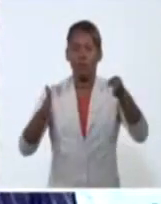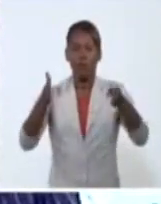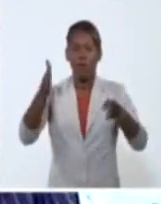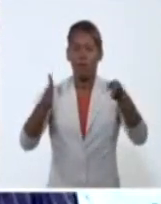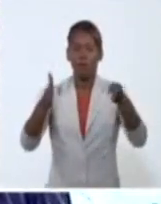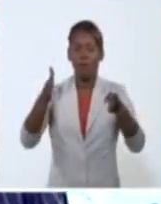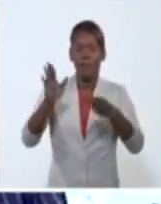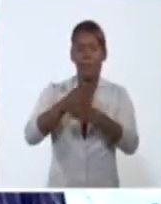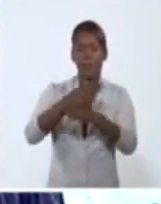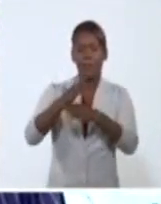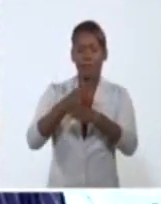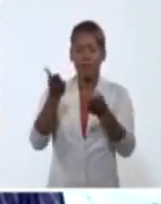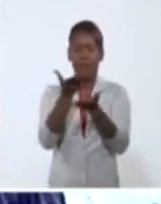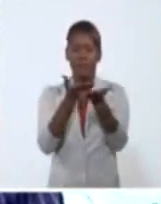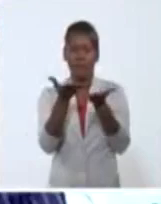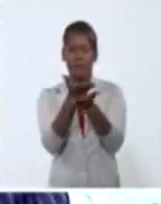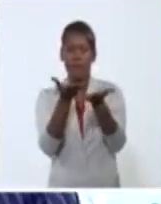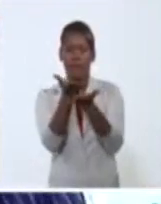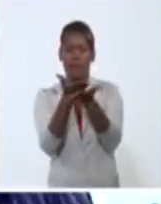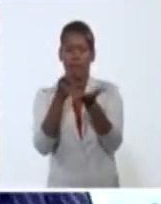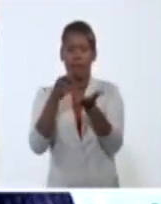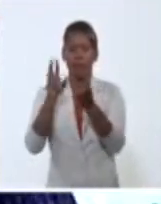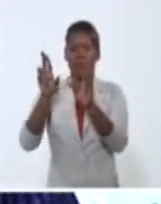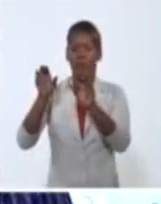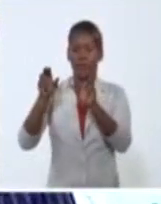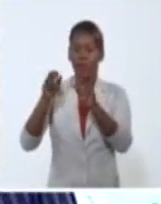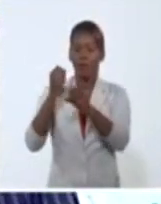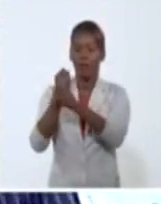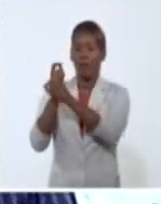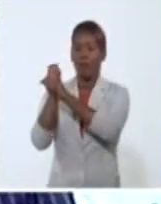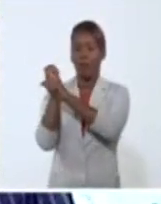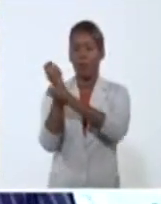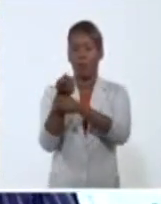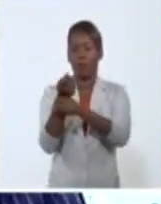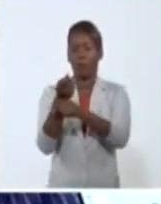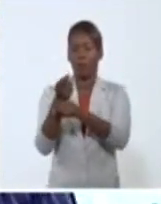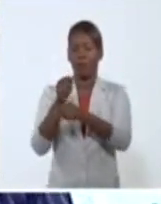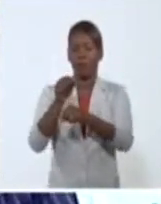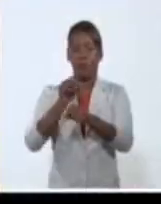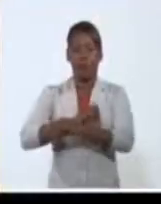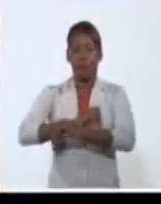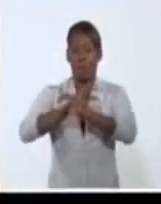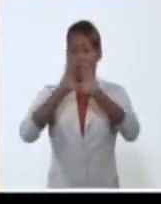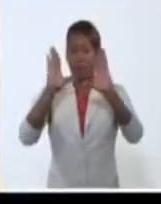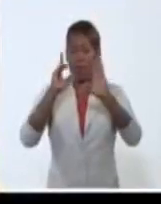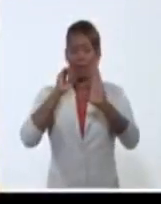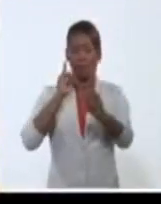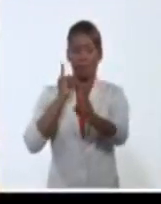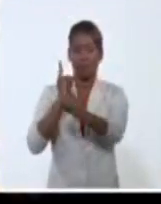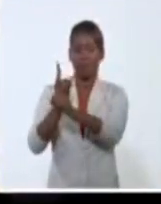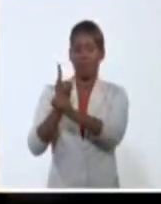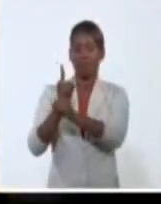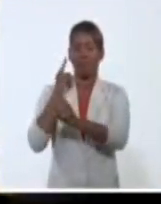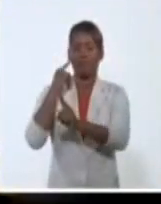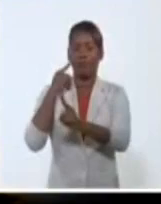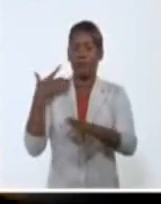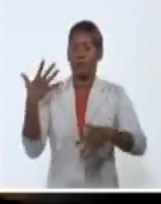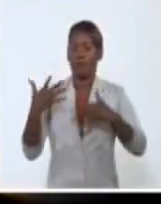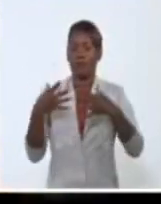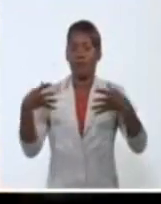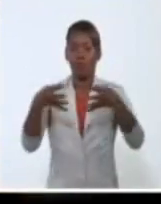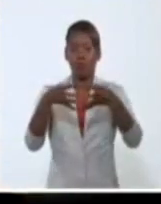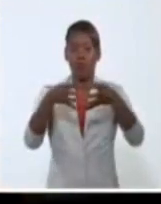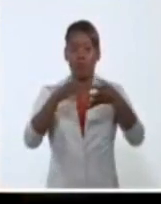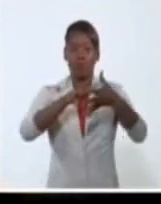temas dedicados al béisbol. Comenzó la mañana con un encuentro muy emotivo que tuvo el Consejo de Dirección del